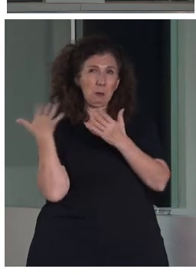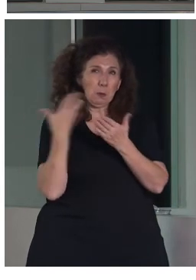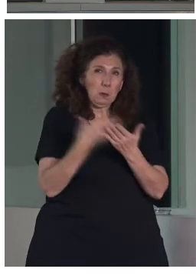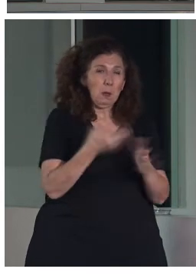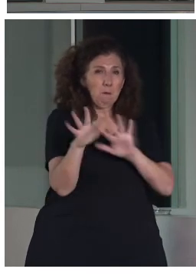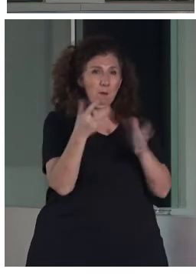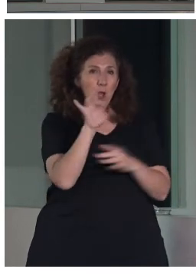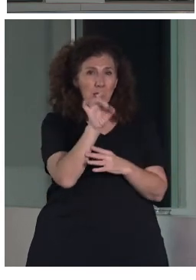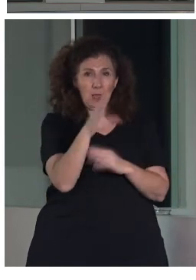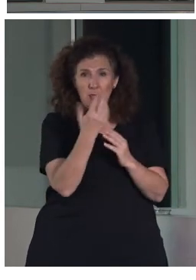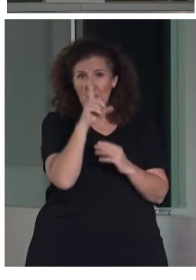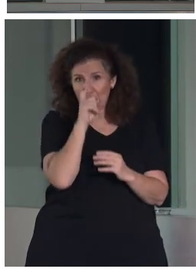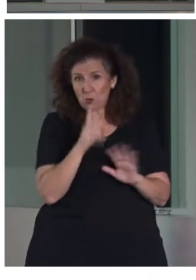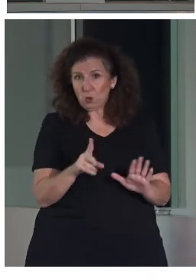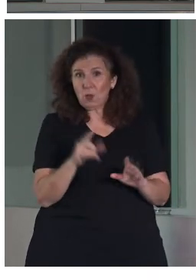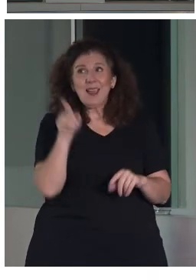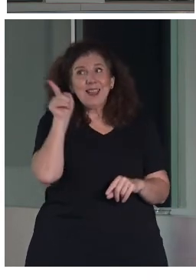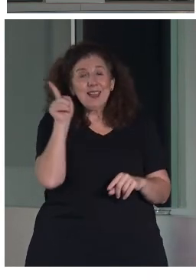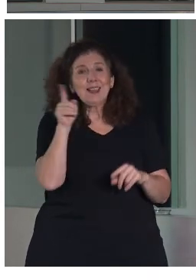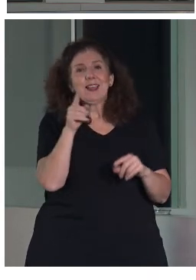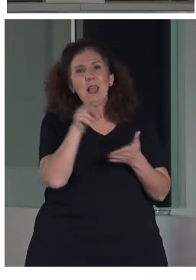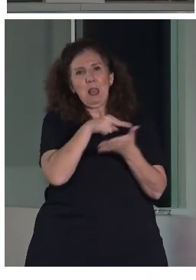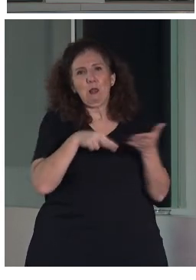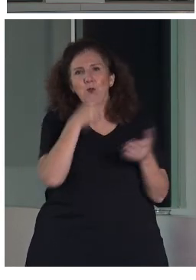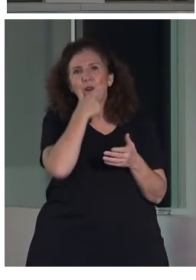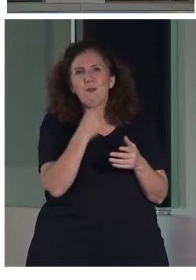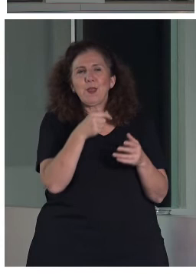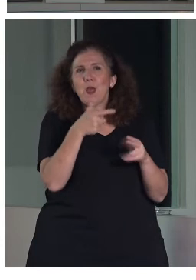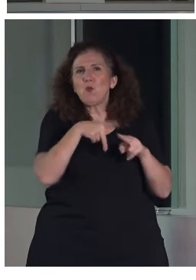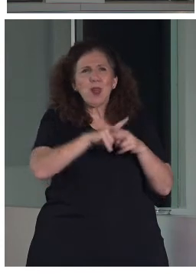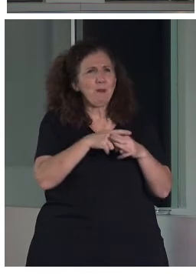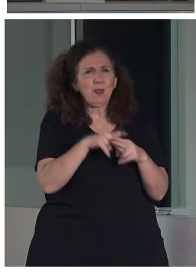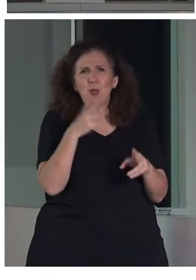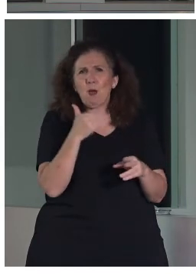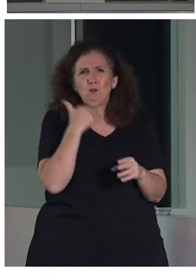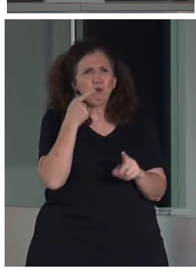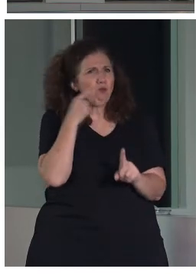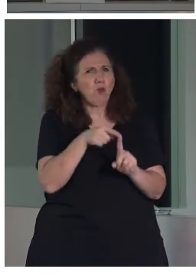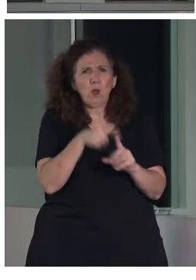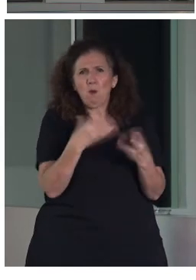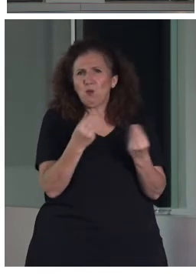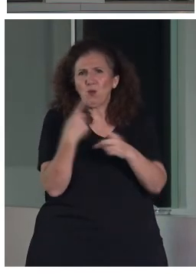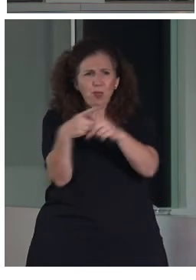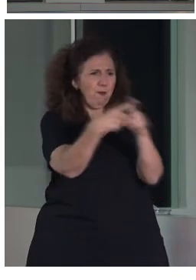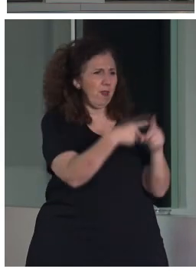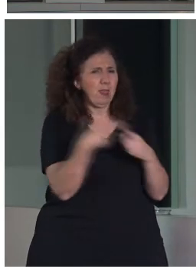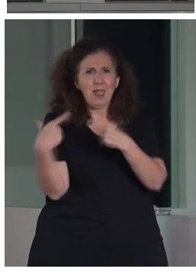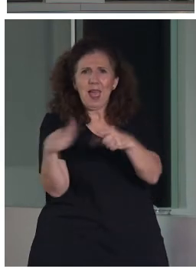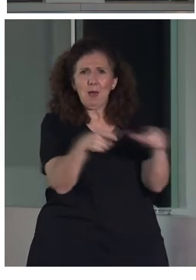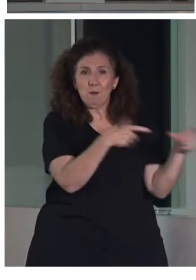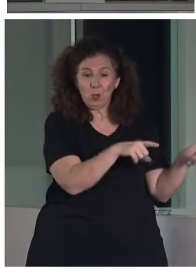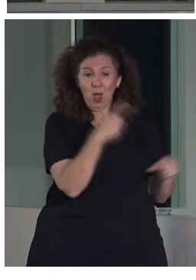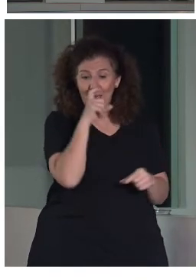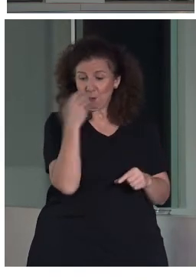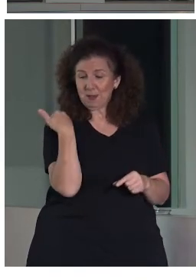una de las herramientas con las que más estamos trabajando dentro de Plena Inclusión en muy diferentes ámbitos. Desde el año pasado,